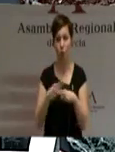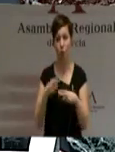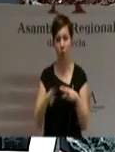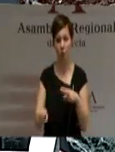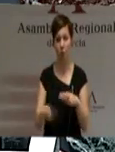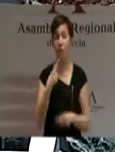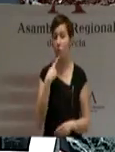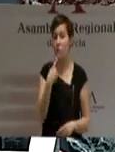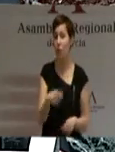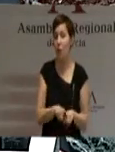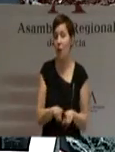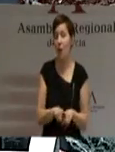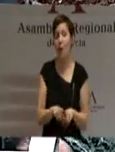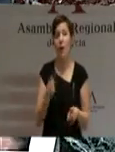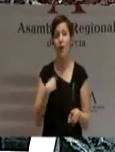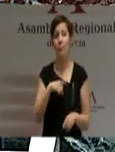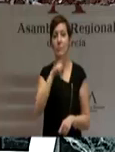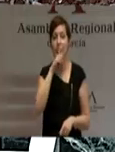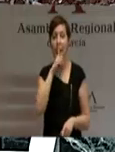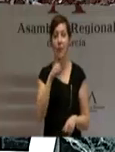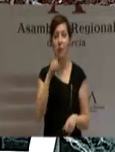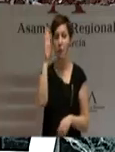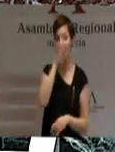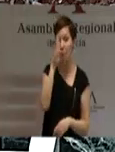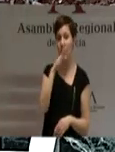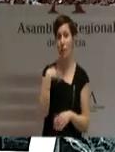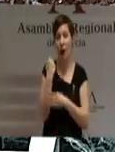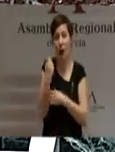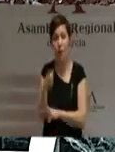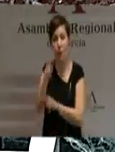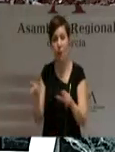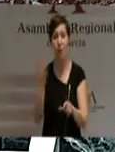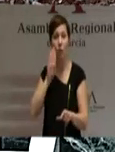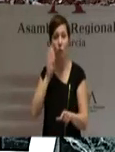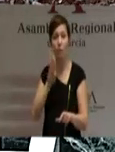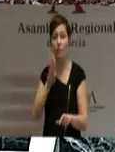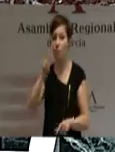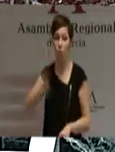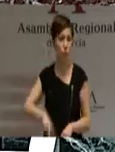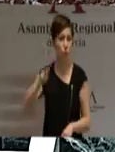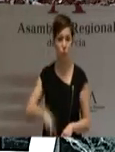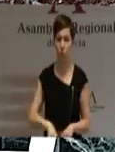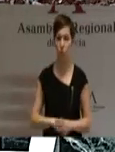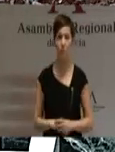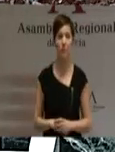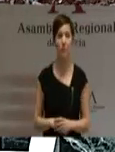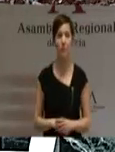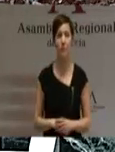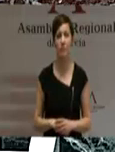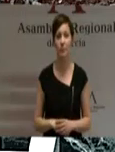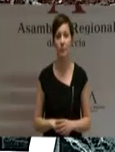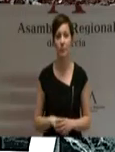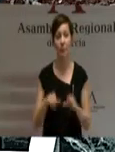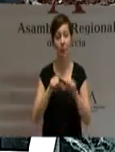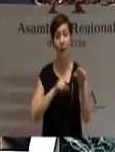daré amparo ni silencio a hechos que me coste que deben de ser erradicados. Centro a partir de